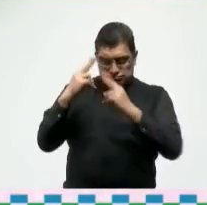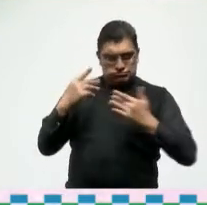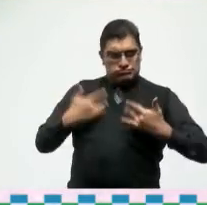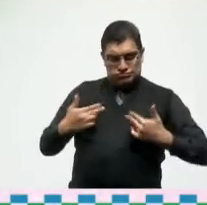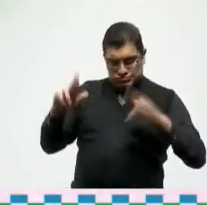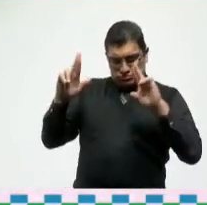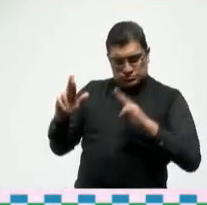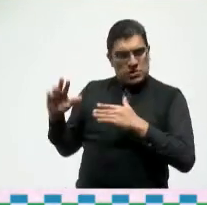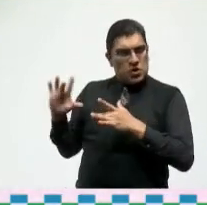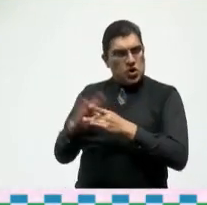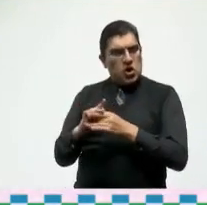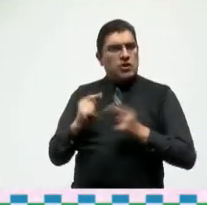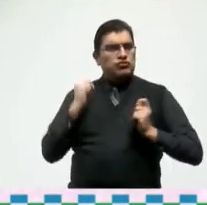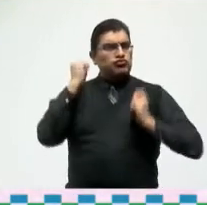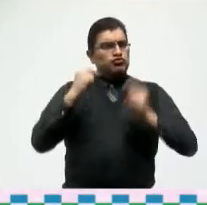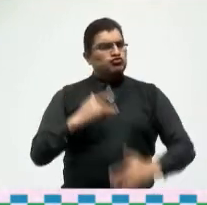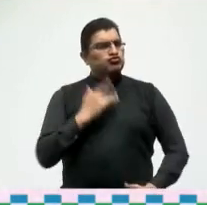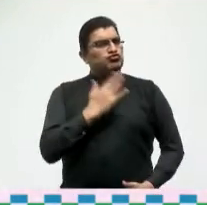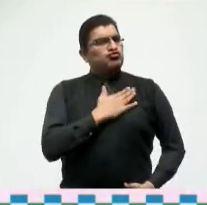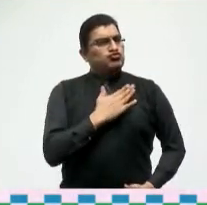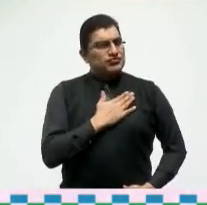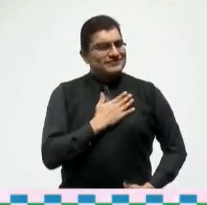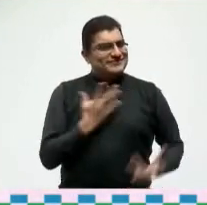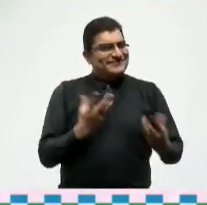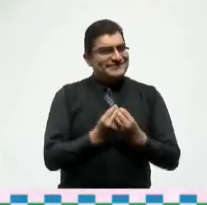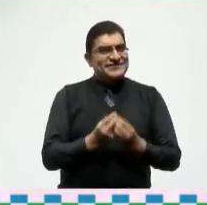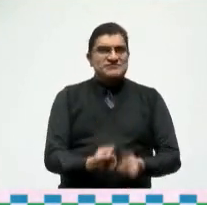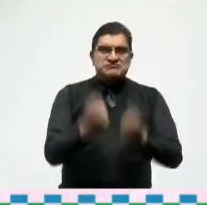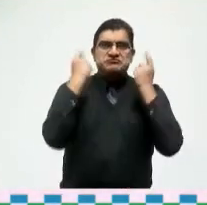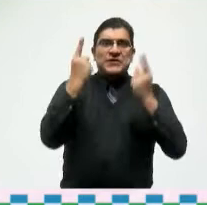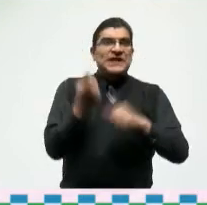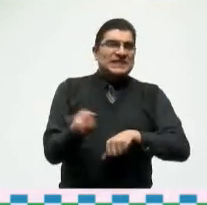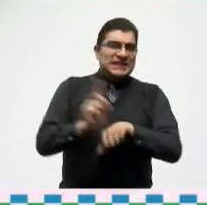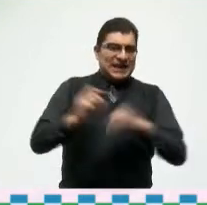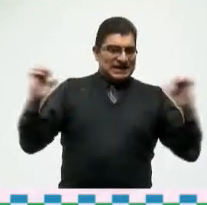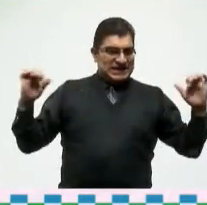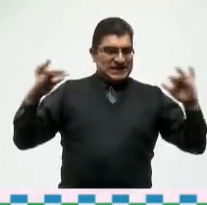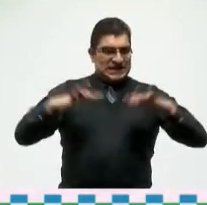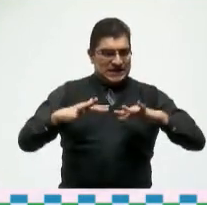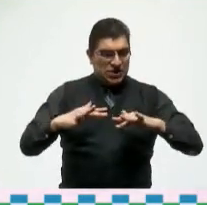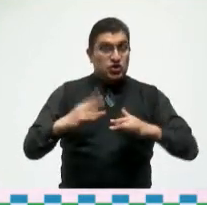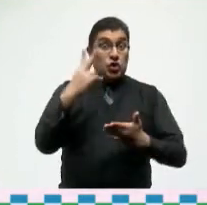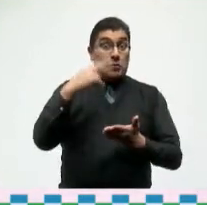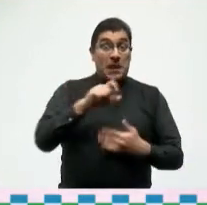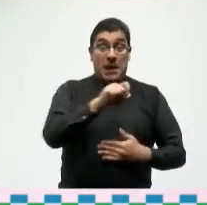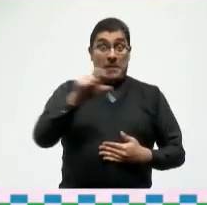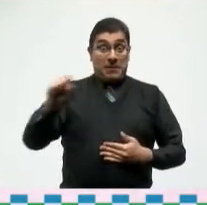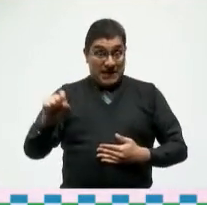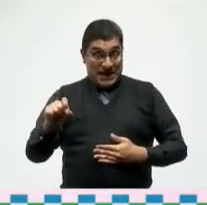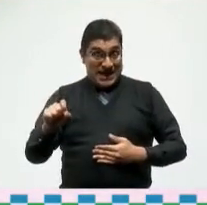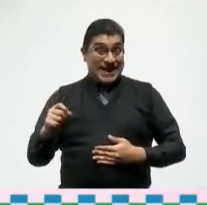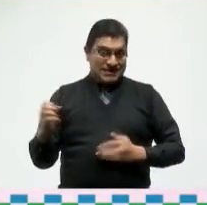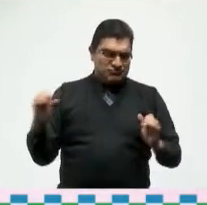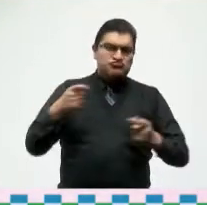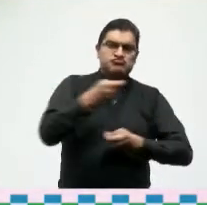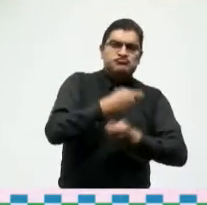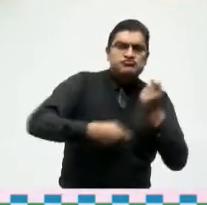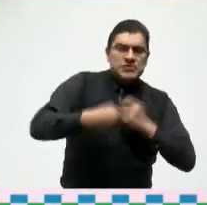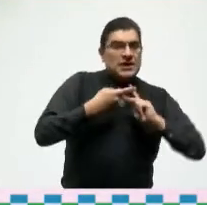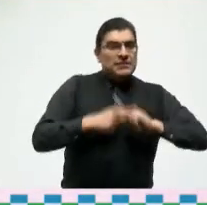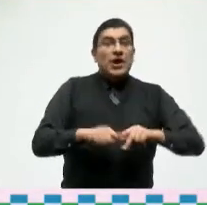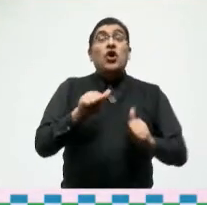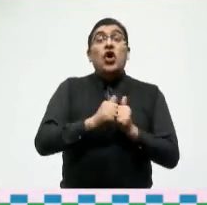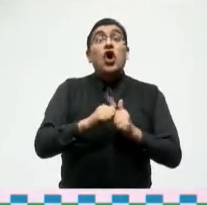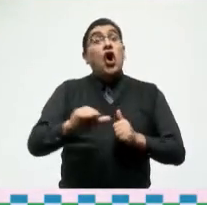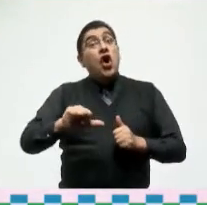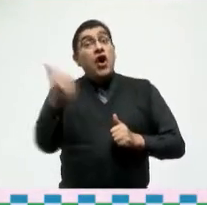de turismo quiero compartirles que celebramos que la edición del dianguis pueblos mágicos 2020 inicie con 11